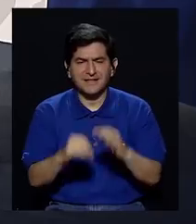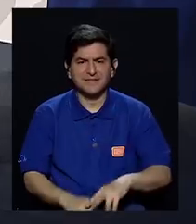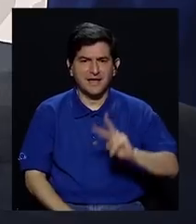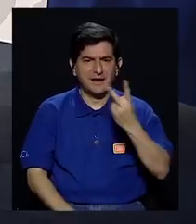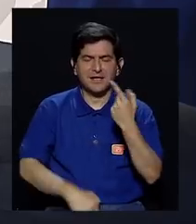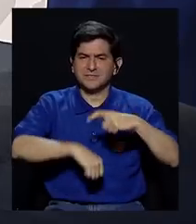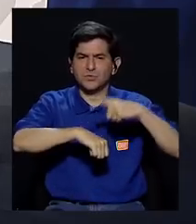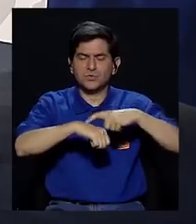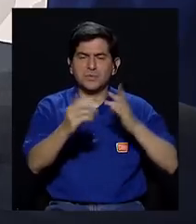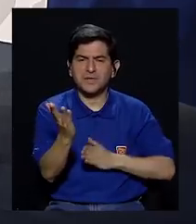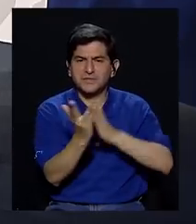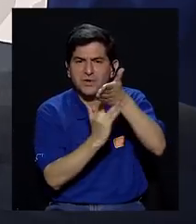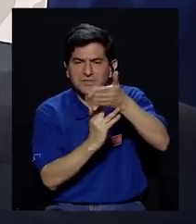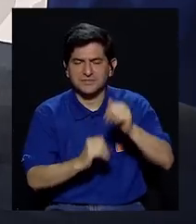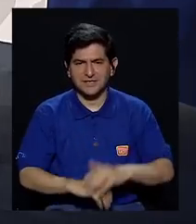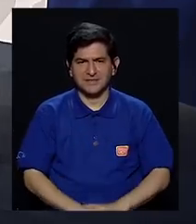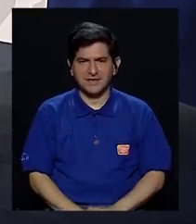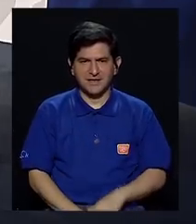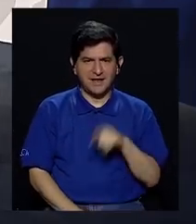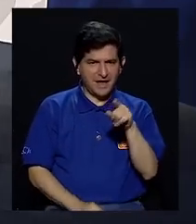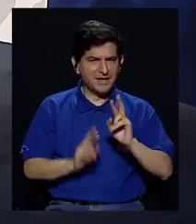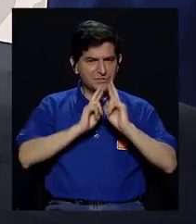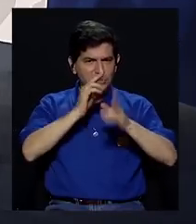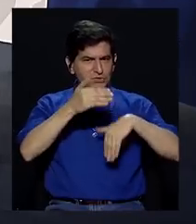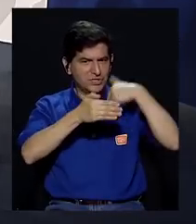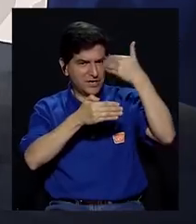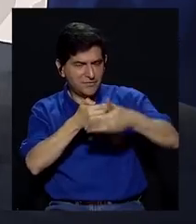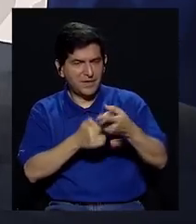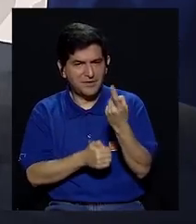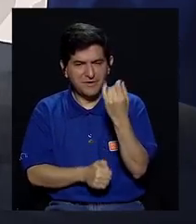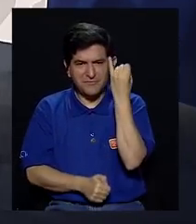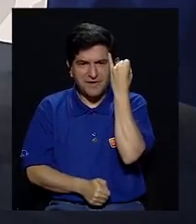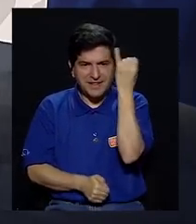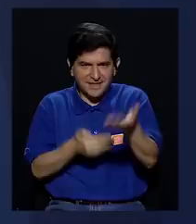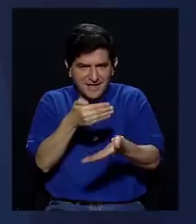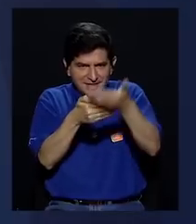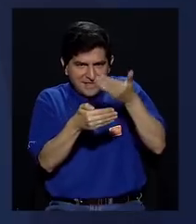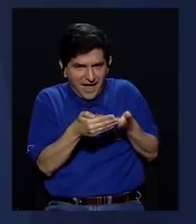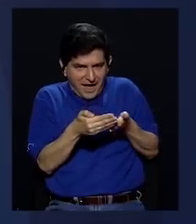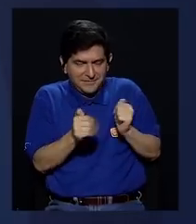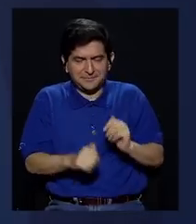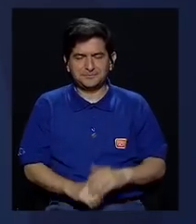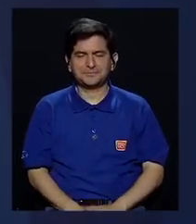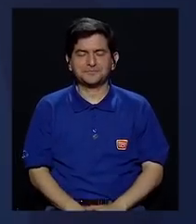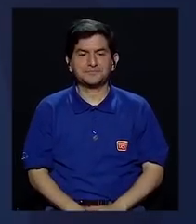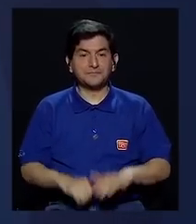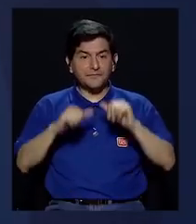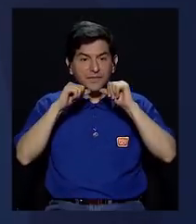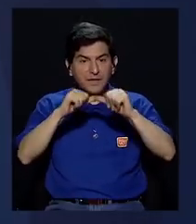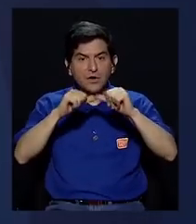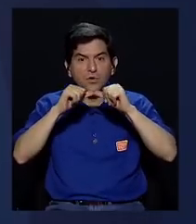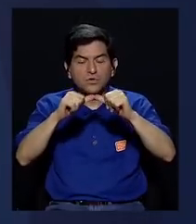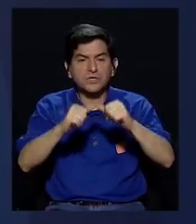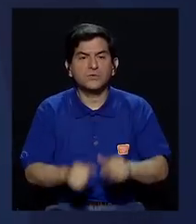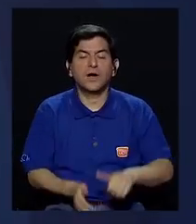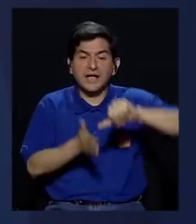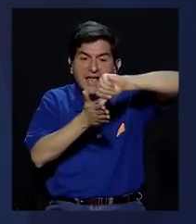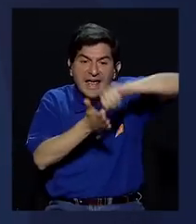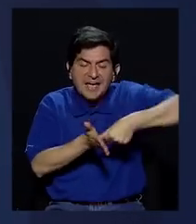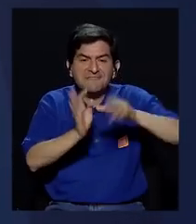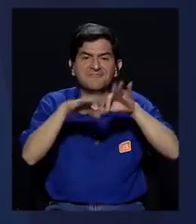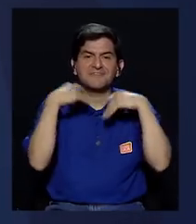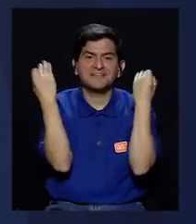entrar a una segunda ronda? Ya te respondo eso porque me queda la idea cortada anterior. Que siguen insistiendo en la familia.